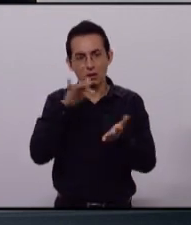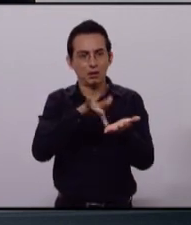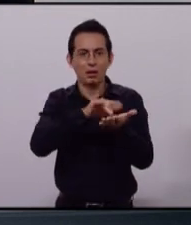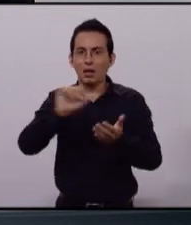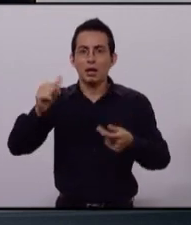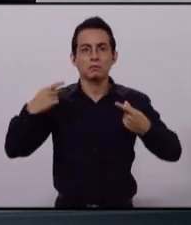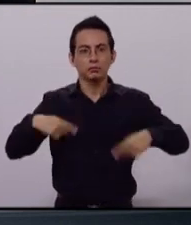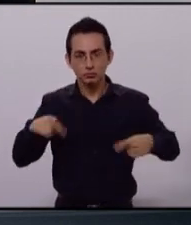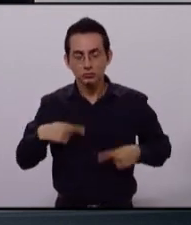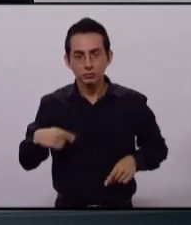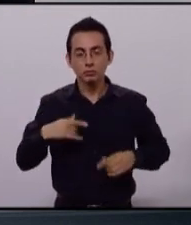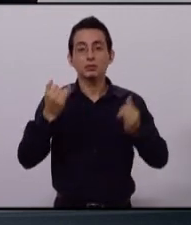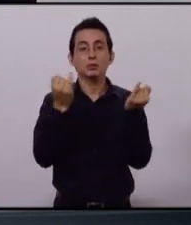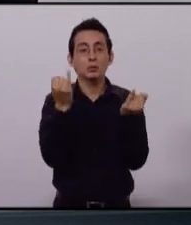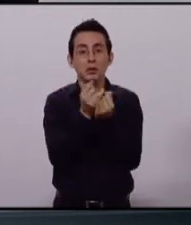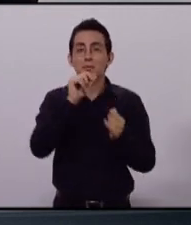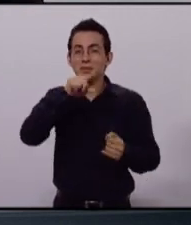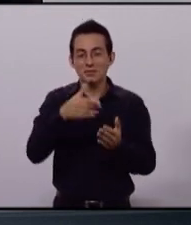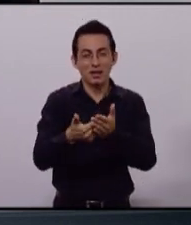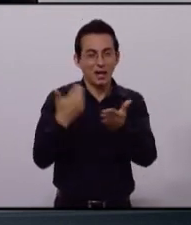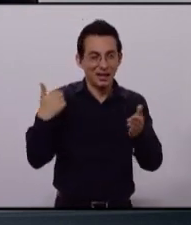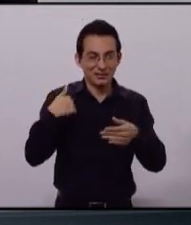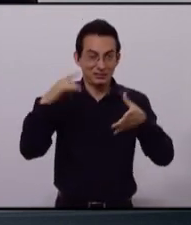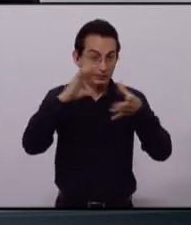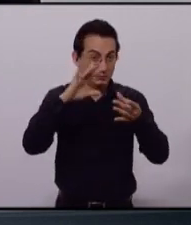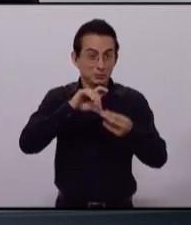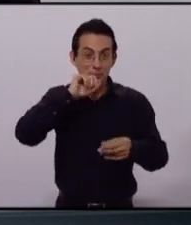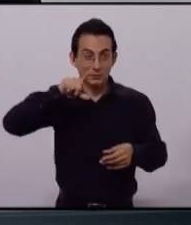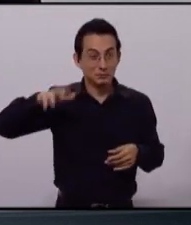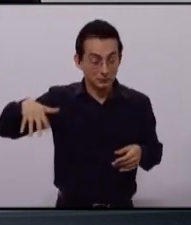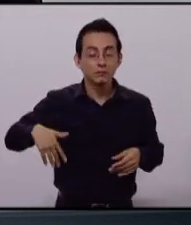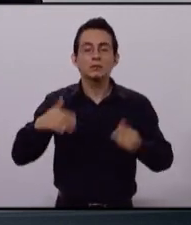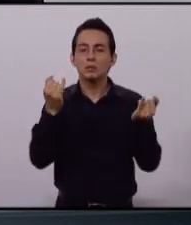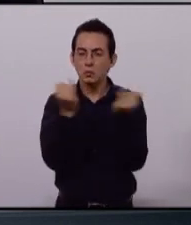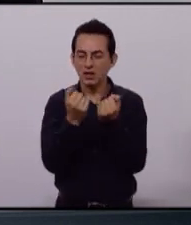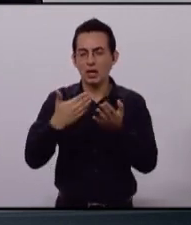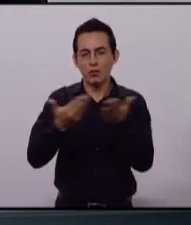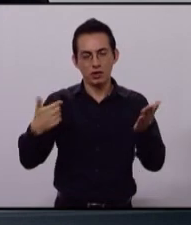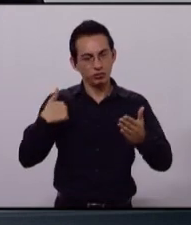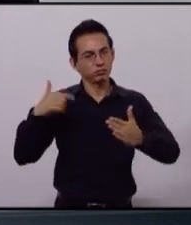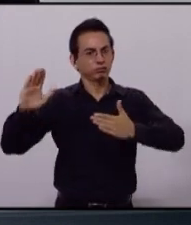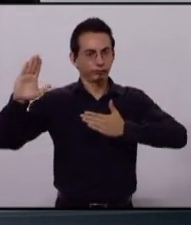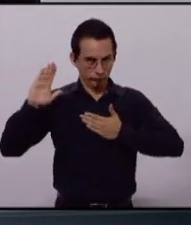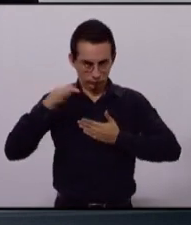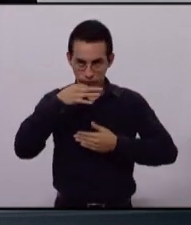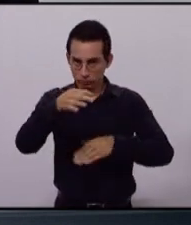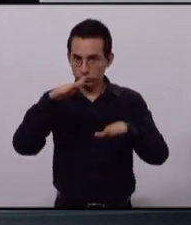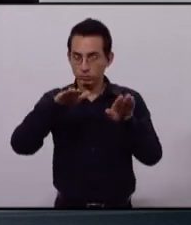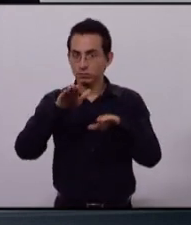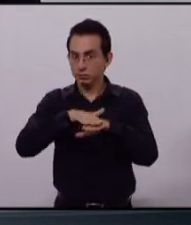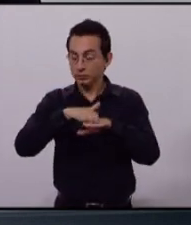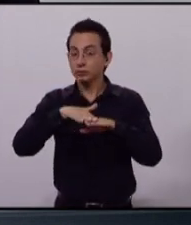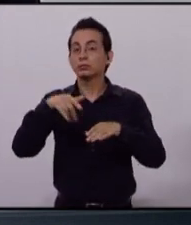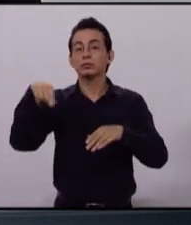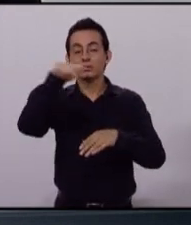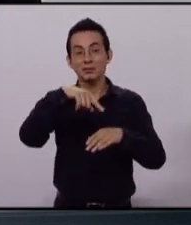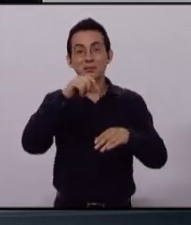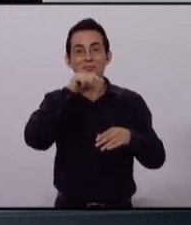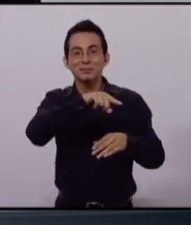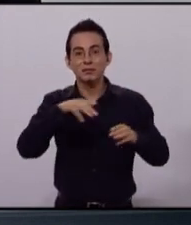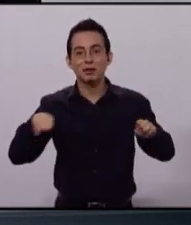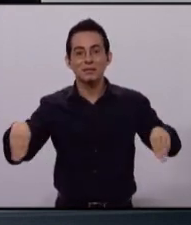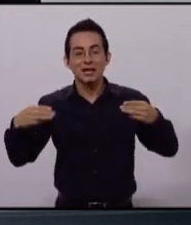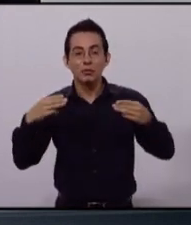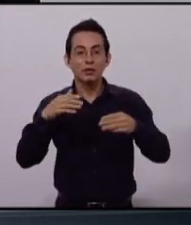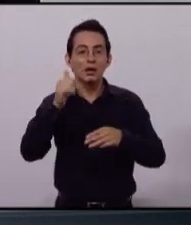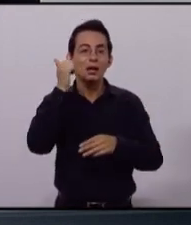Para lograr lo anterior, asumo como compromisos los siguientes. Vamos a construir el mercado de abastos de